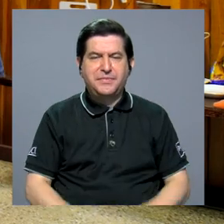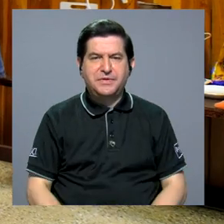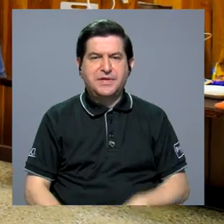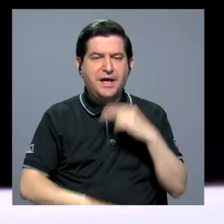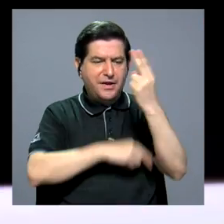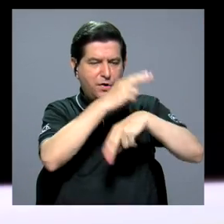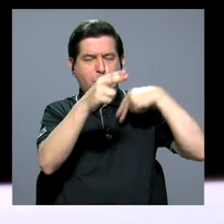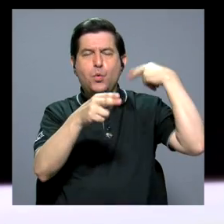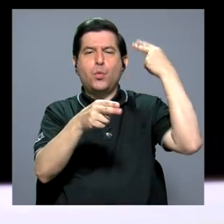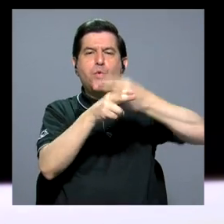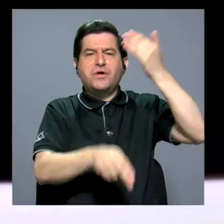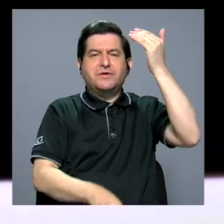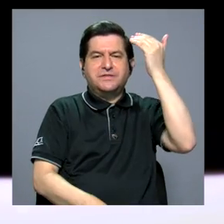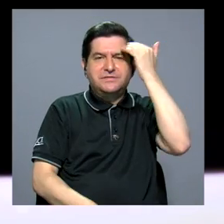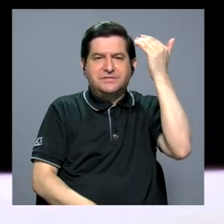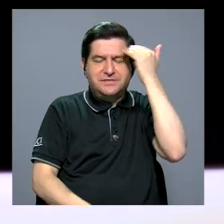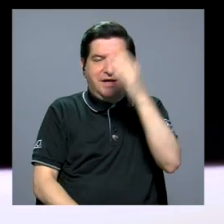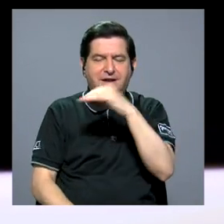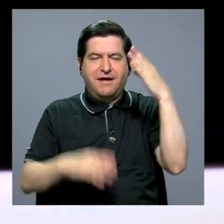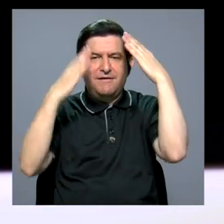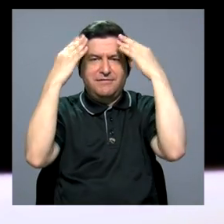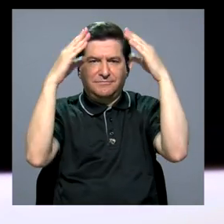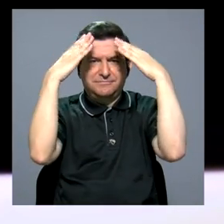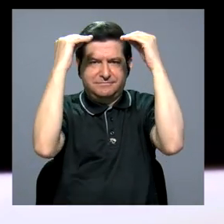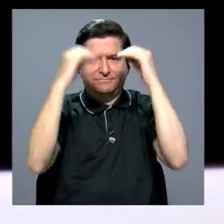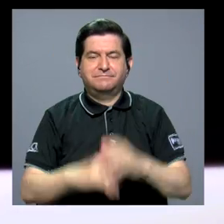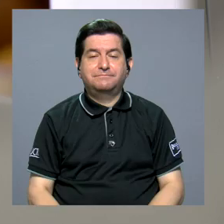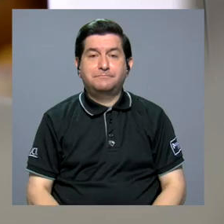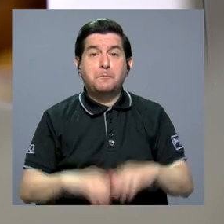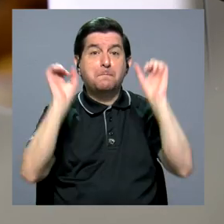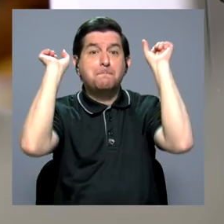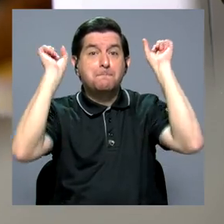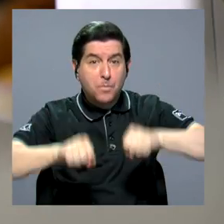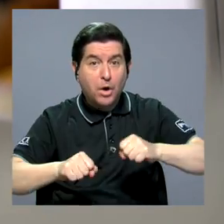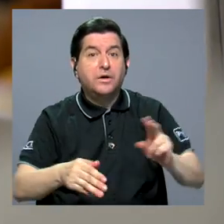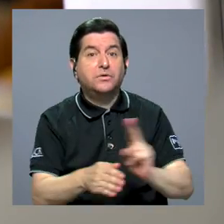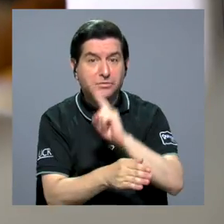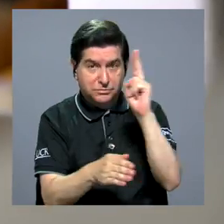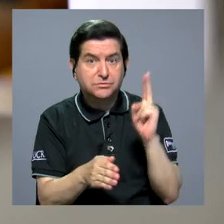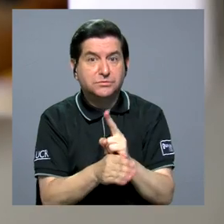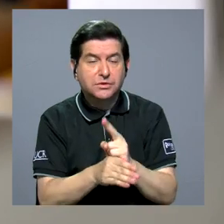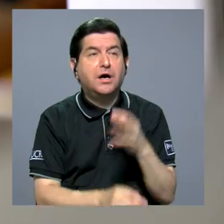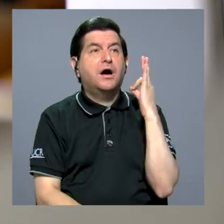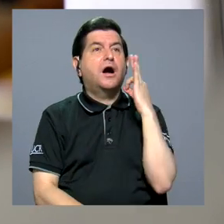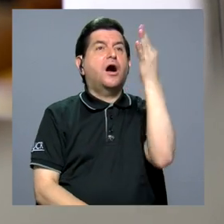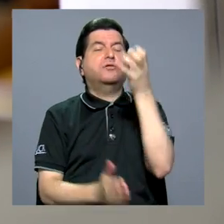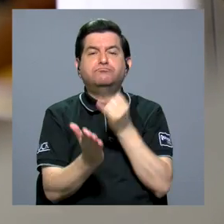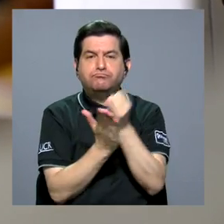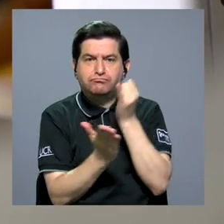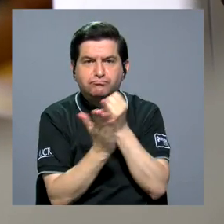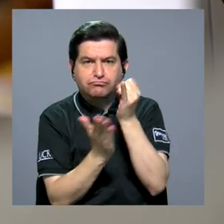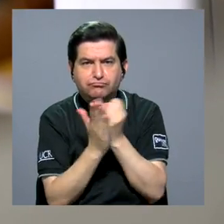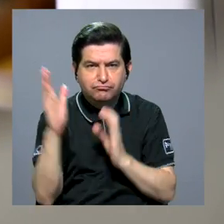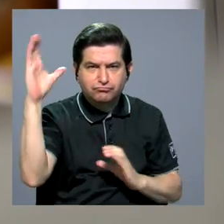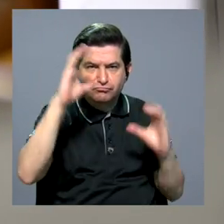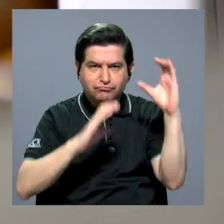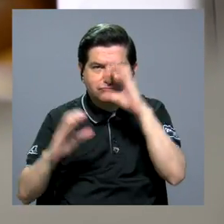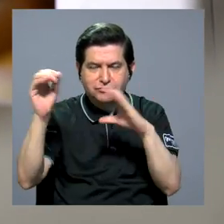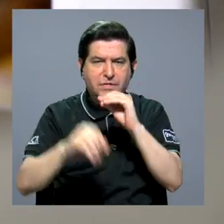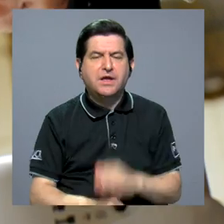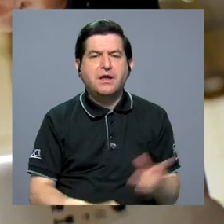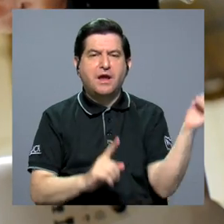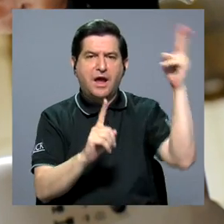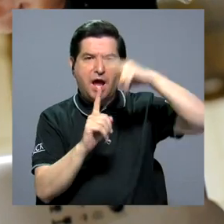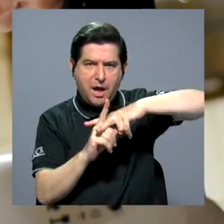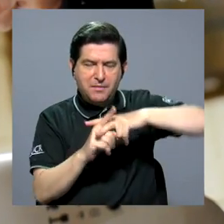universalizar el conocimiento y la información, la cual podría ser utilizada en futuras investigaciones científicas y